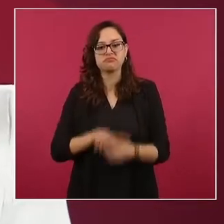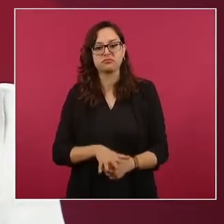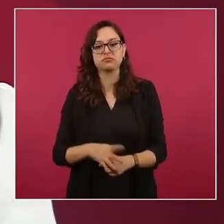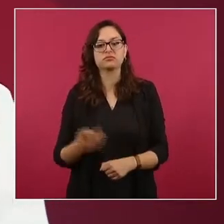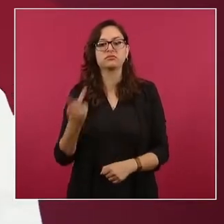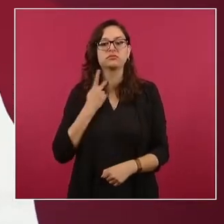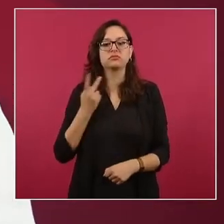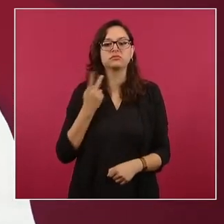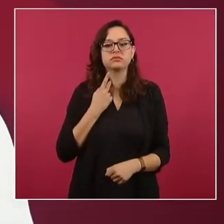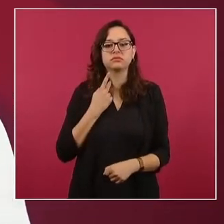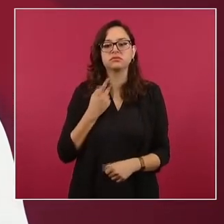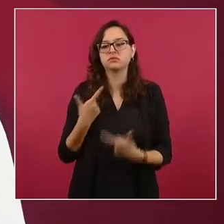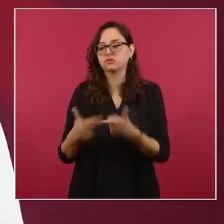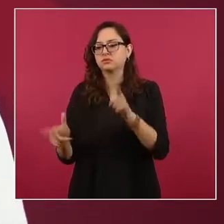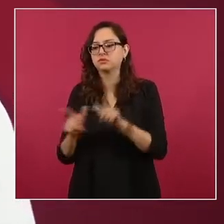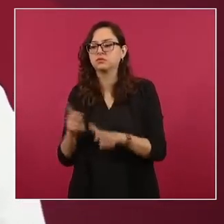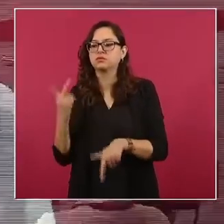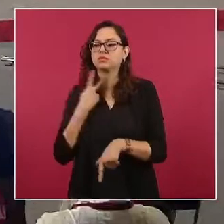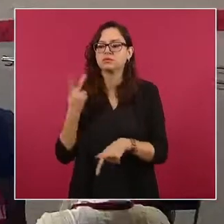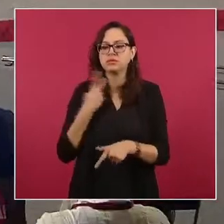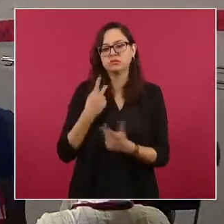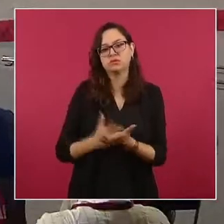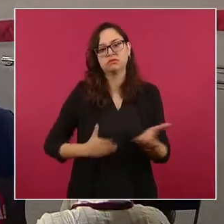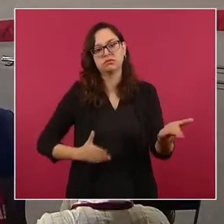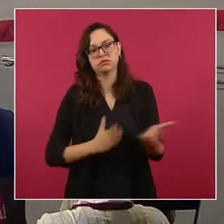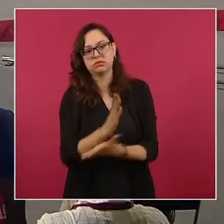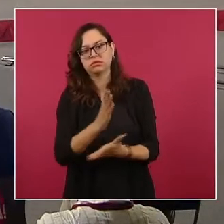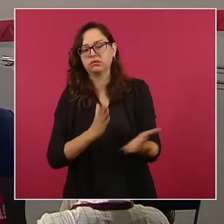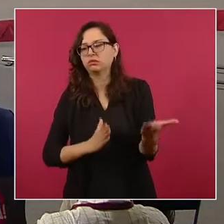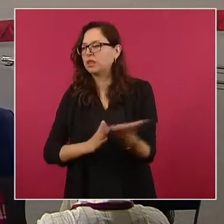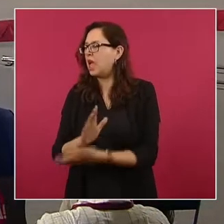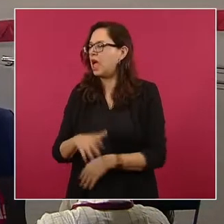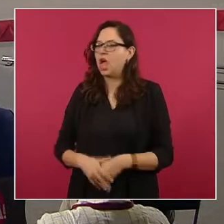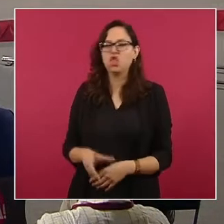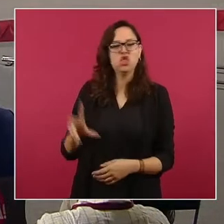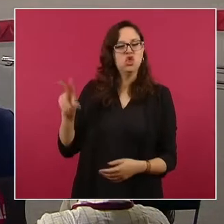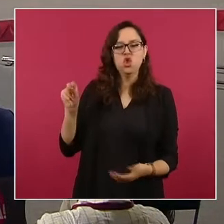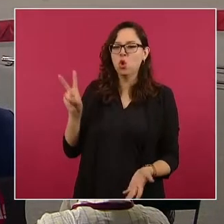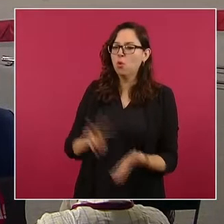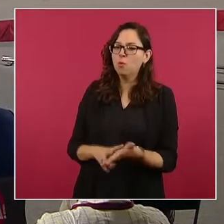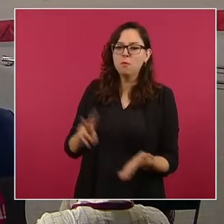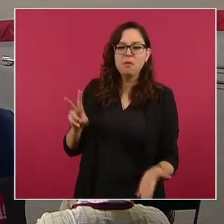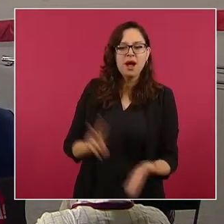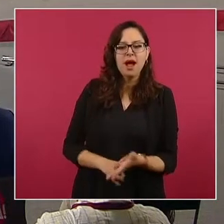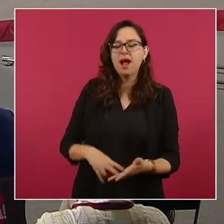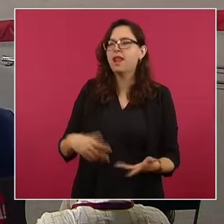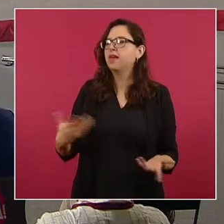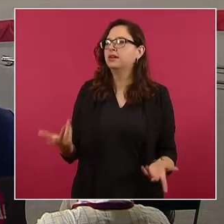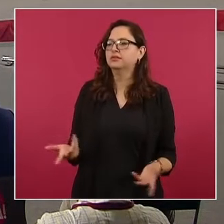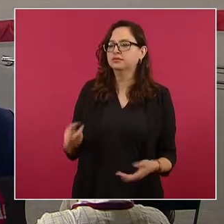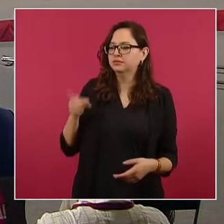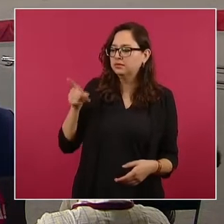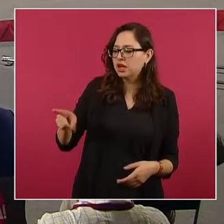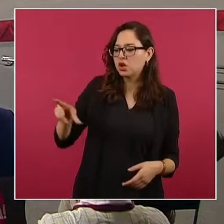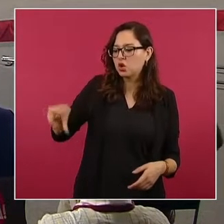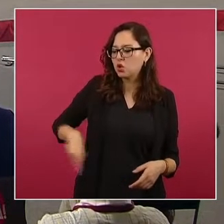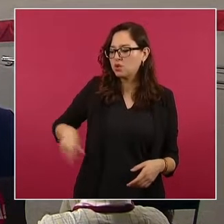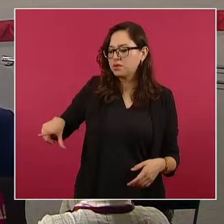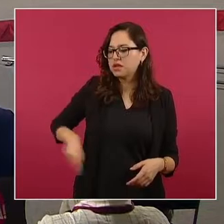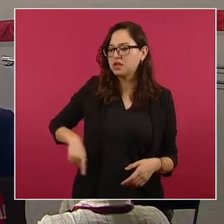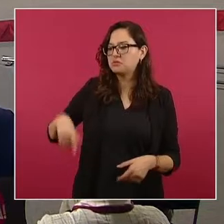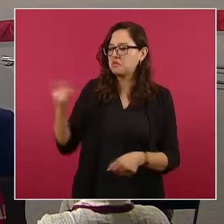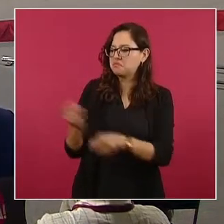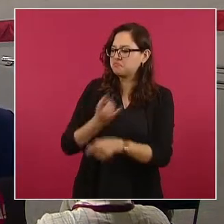e intereses partidistas. Que si fue una canallada, que si fue por incompetencia, fracaso, propaganda